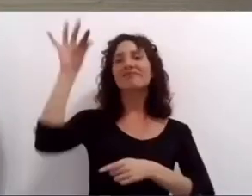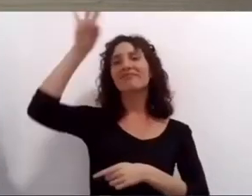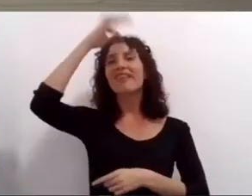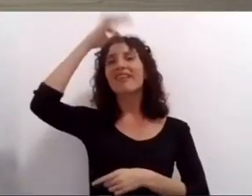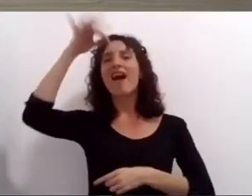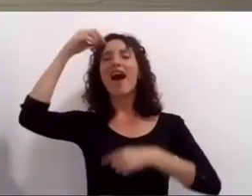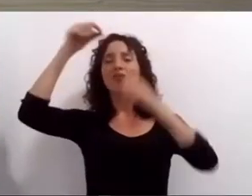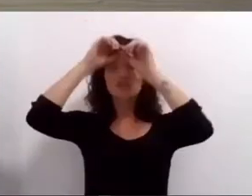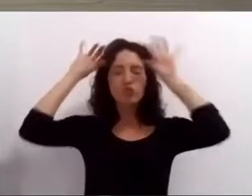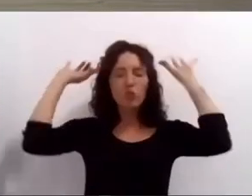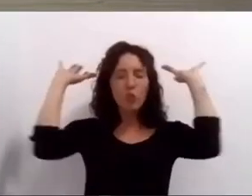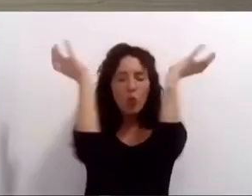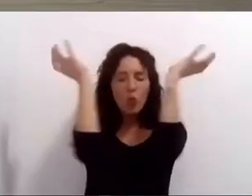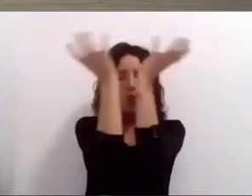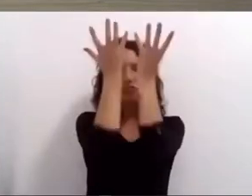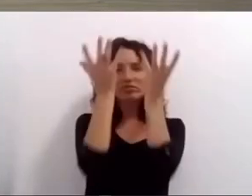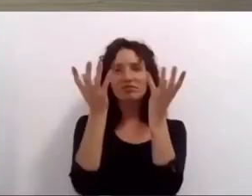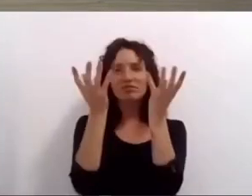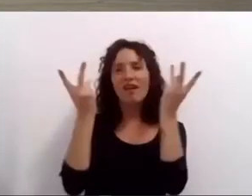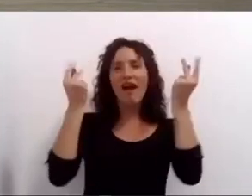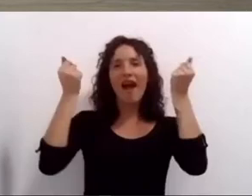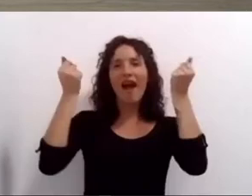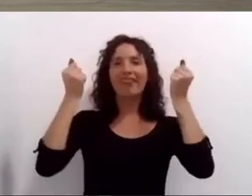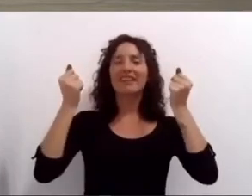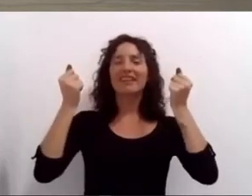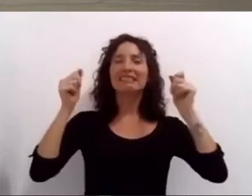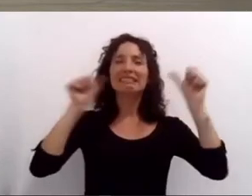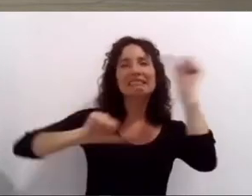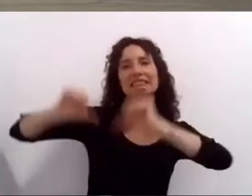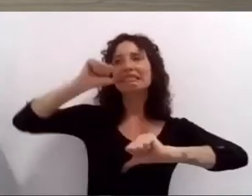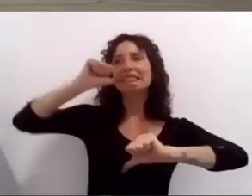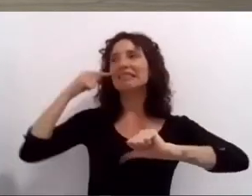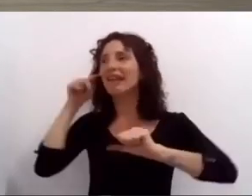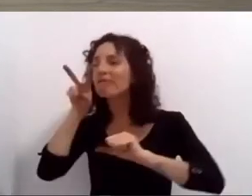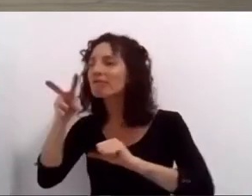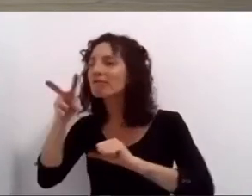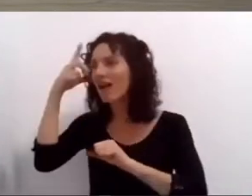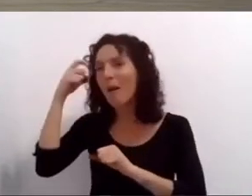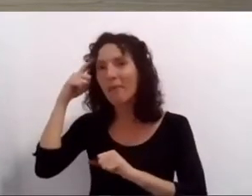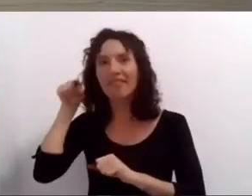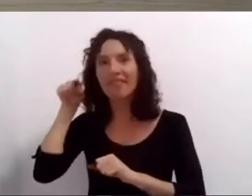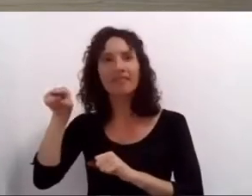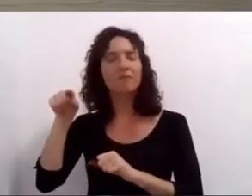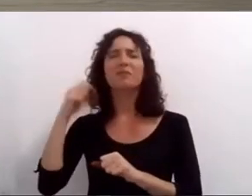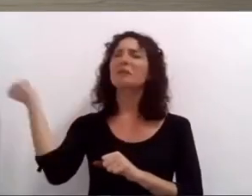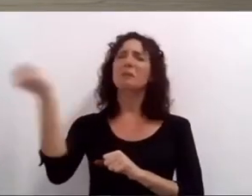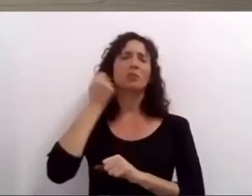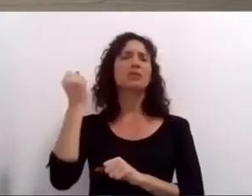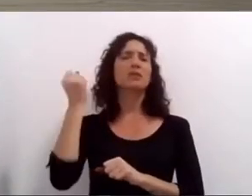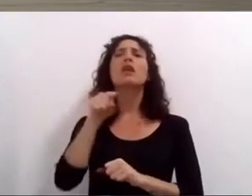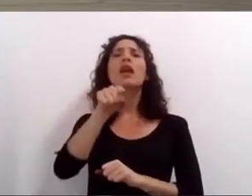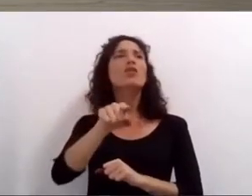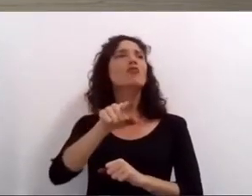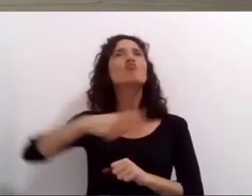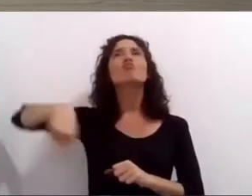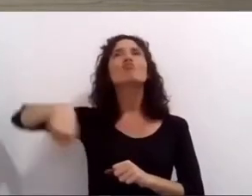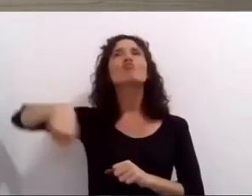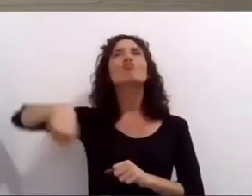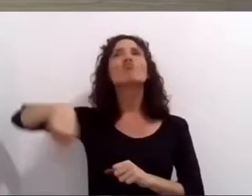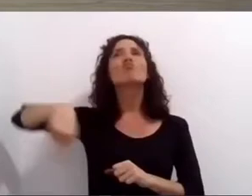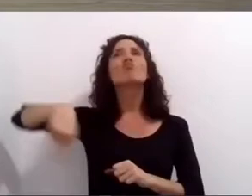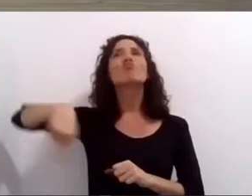danza el arte y la ciencia como un chico dijo alguna vez cuidemos lo público porque para algunos